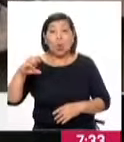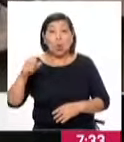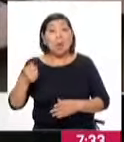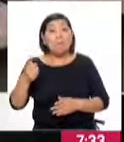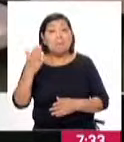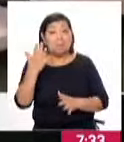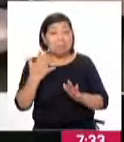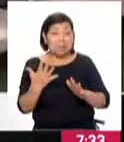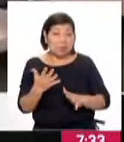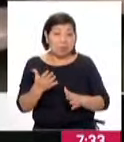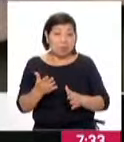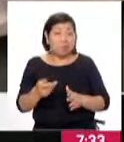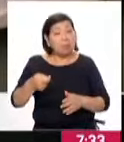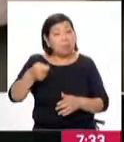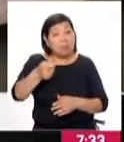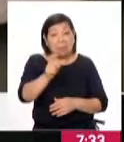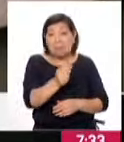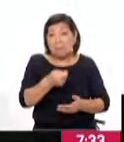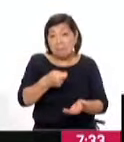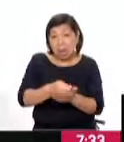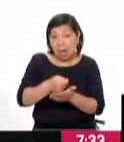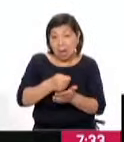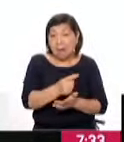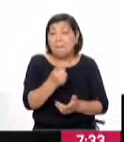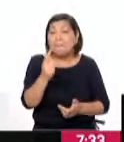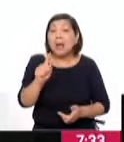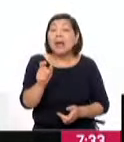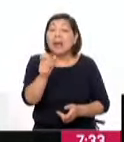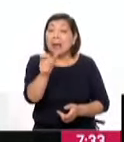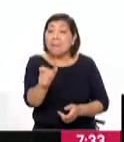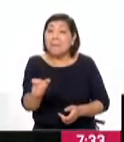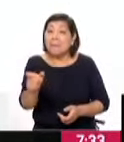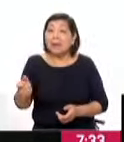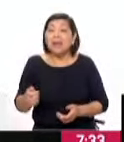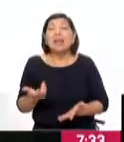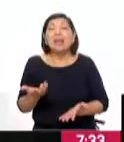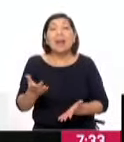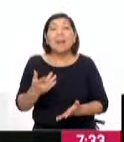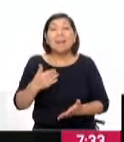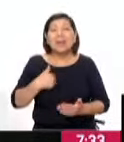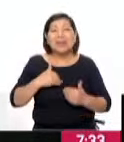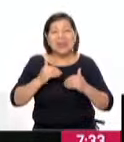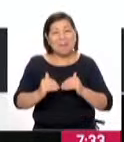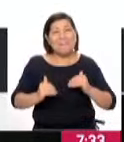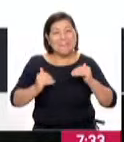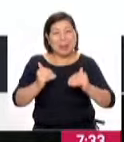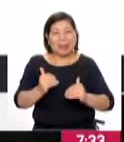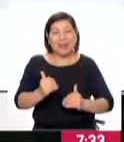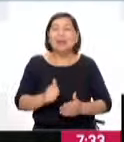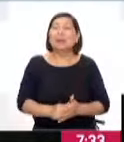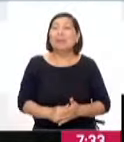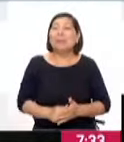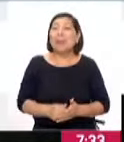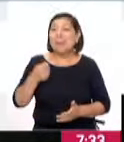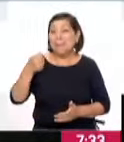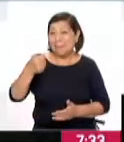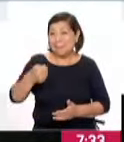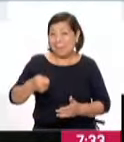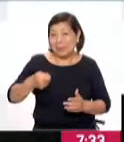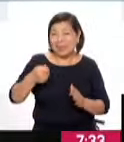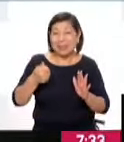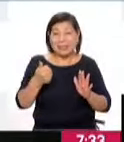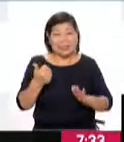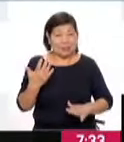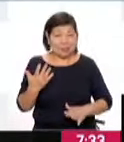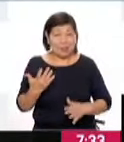pagadores atendiendo exclusivamente a los beneficiarios de pensión 65. A eso iba la siguiente pregunta.